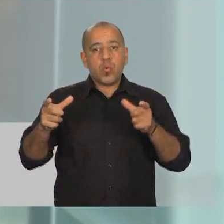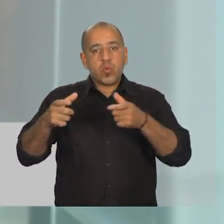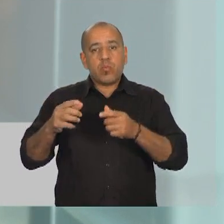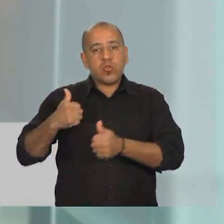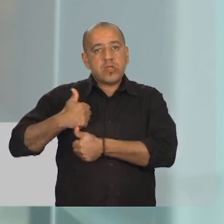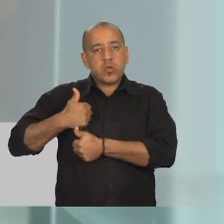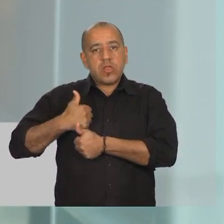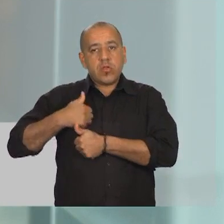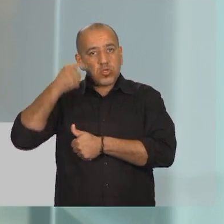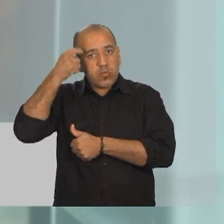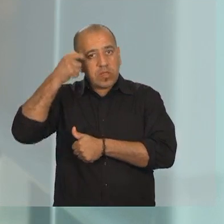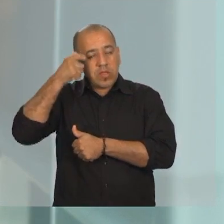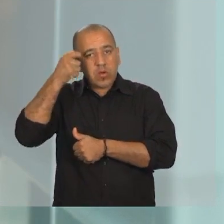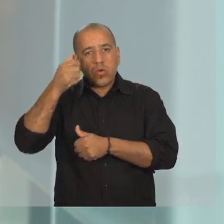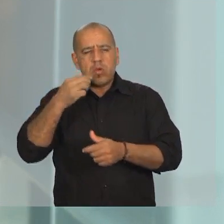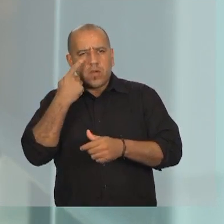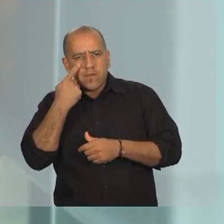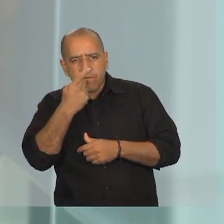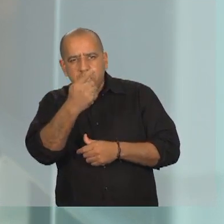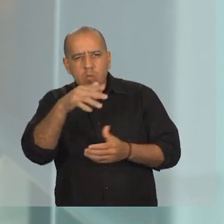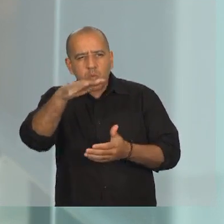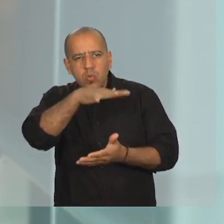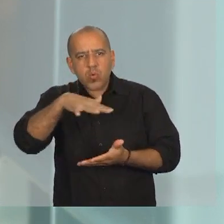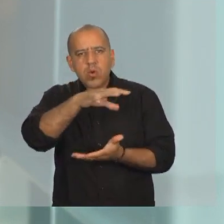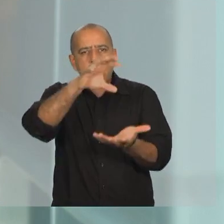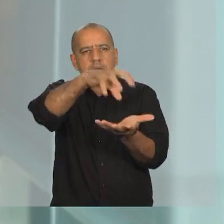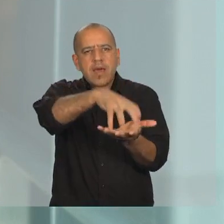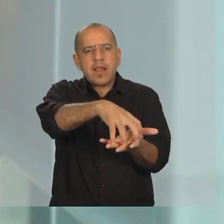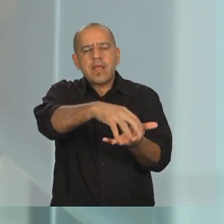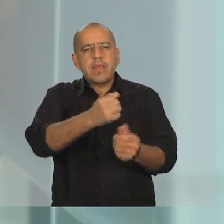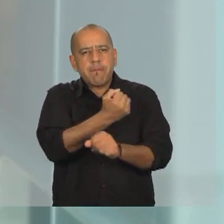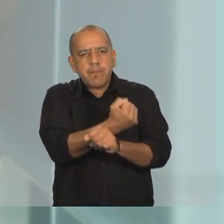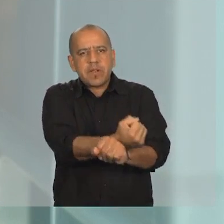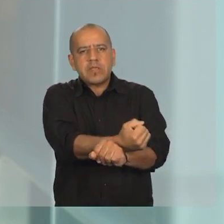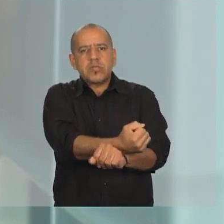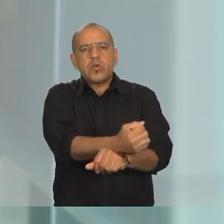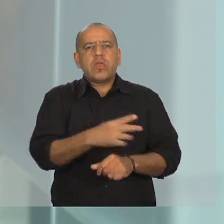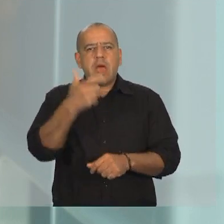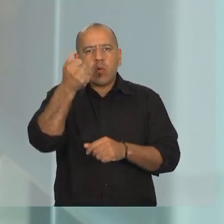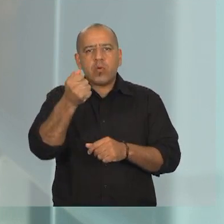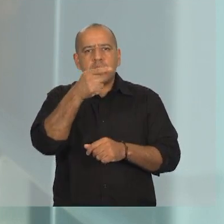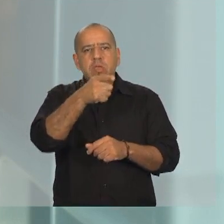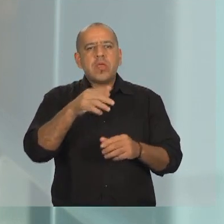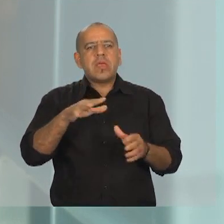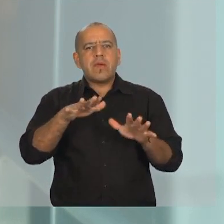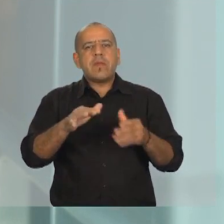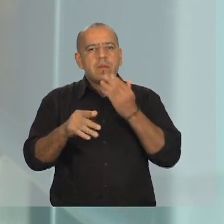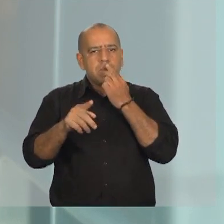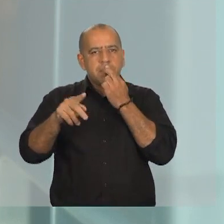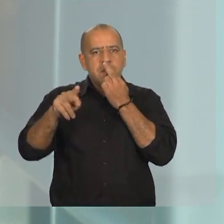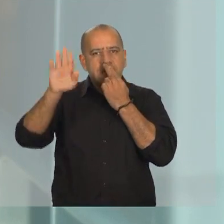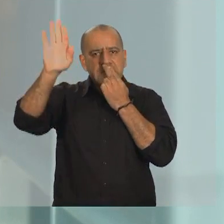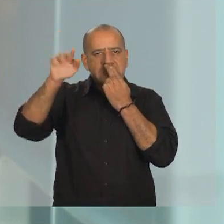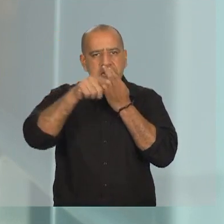un grupo de avanzada del ejército soviético avistó el campo de concentración de Auschwitz en la colonia ocupada por las fuerzas